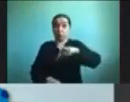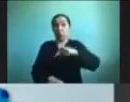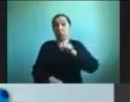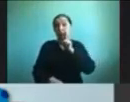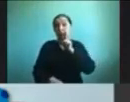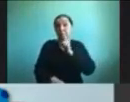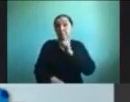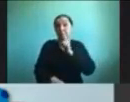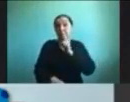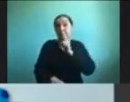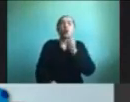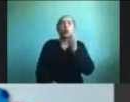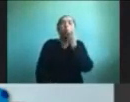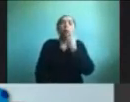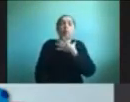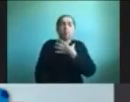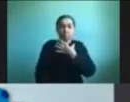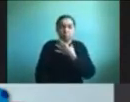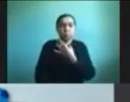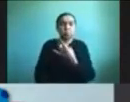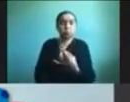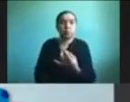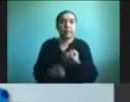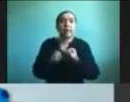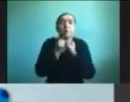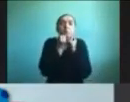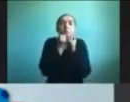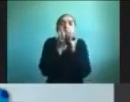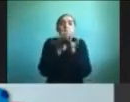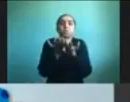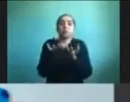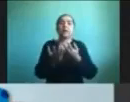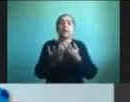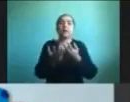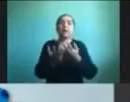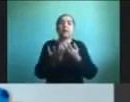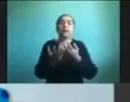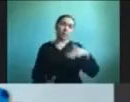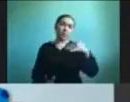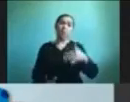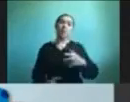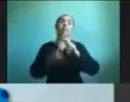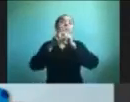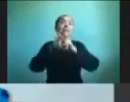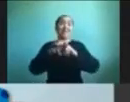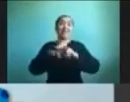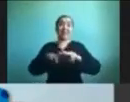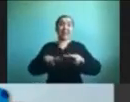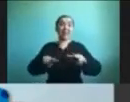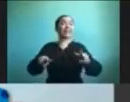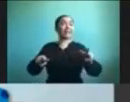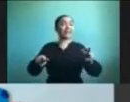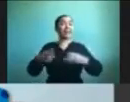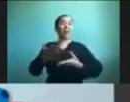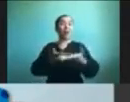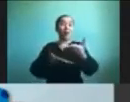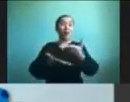identificarlas y poder expresarlas es esencial para poder sentirnos más tranquilos y generar una buena convivencia.